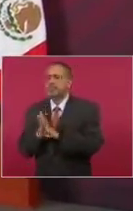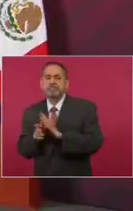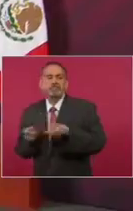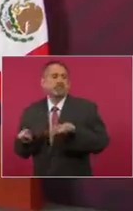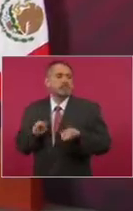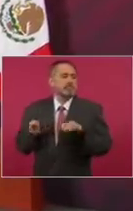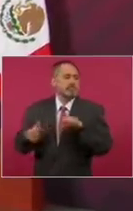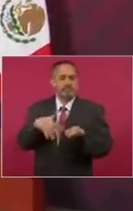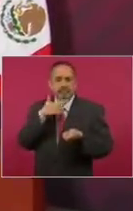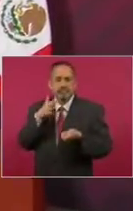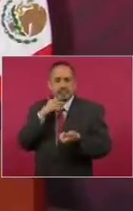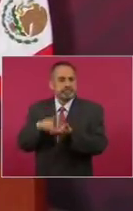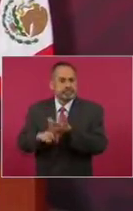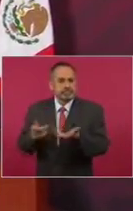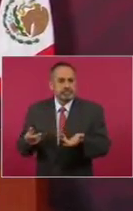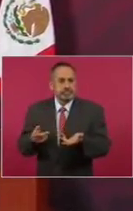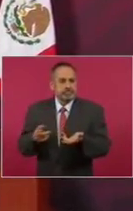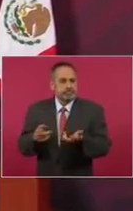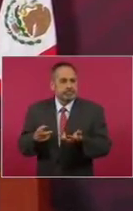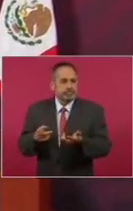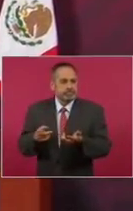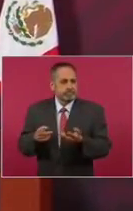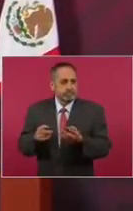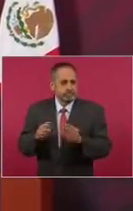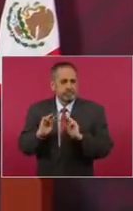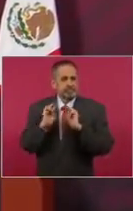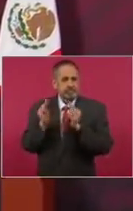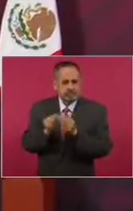narcotraficantes.